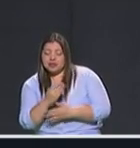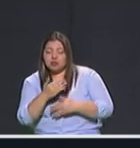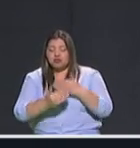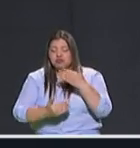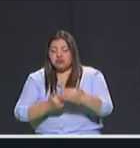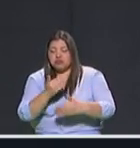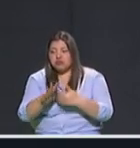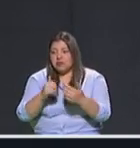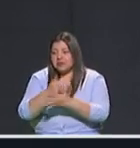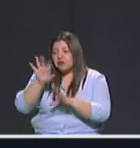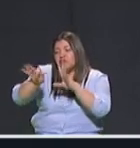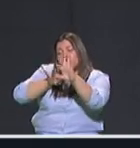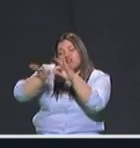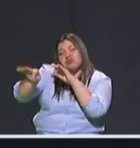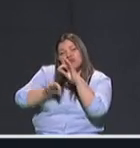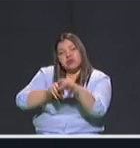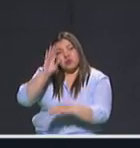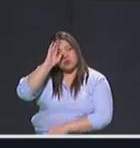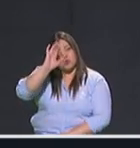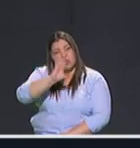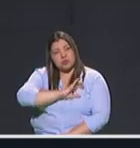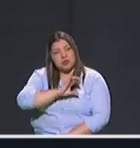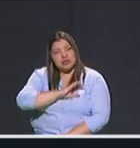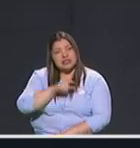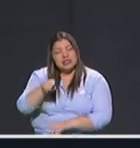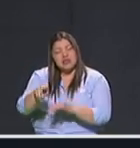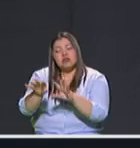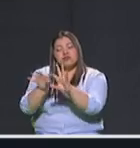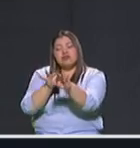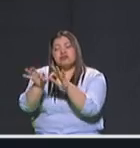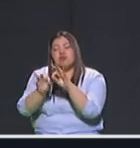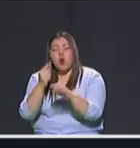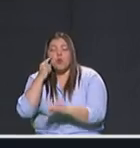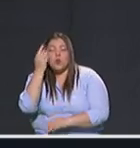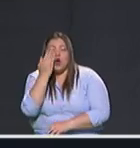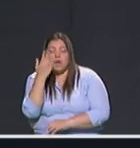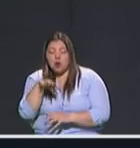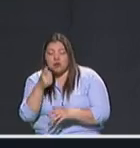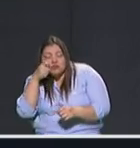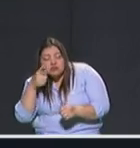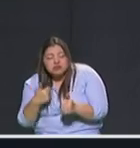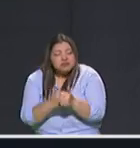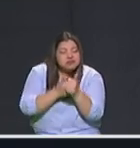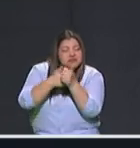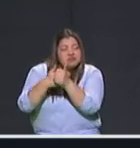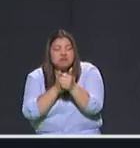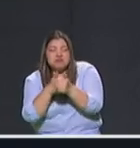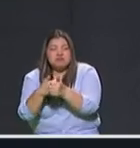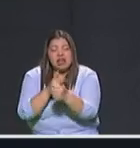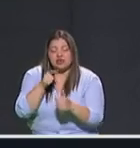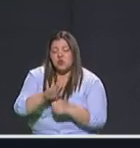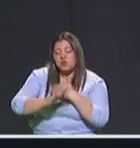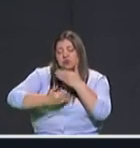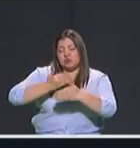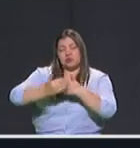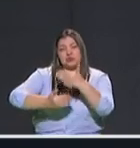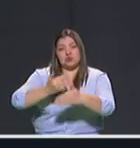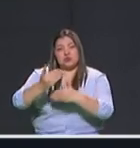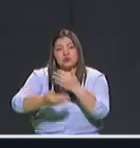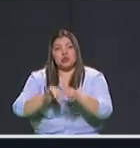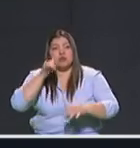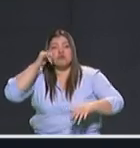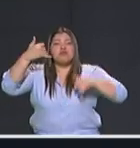de los policías. Tenemos que tener pruebas desde ese momento para saber. Tenemos que hacer seguimiento contra inteligencia durante todo el proceso. Las cámaras